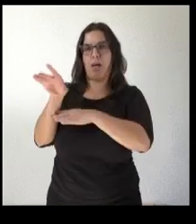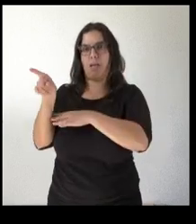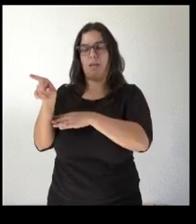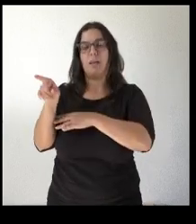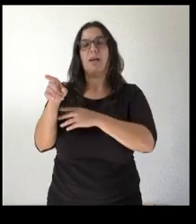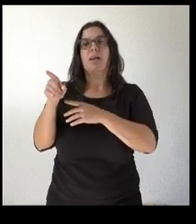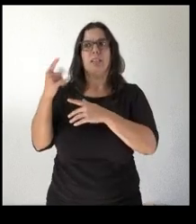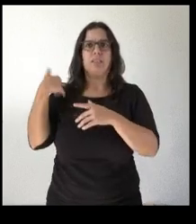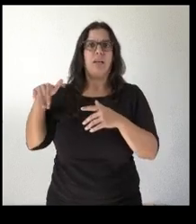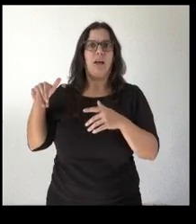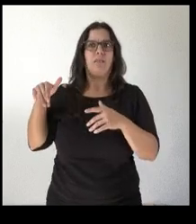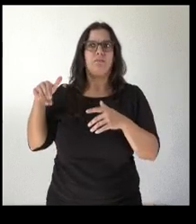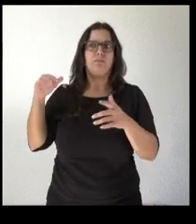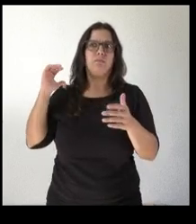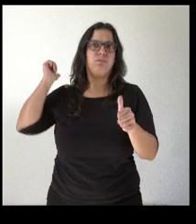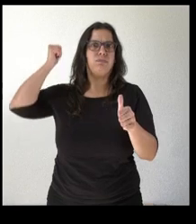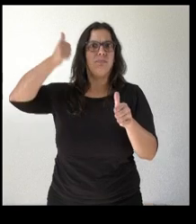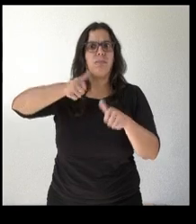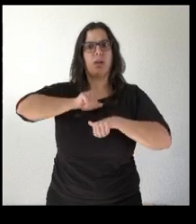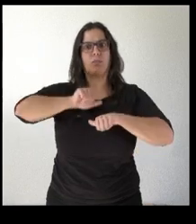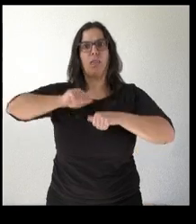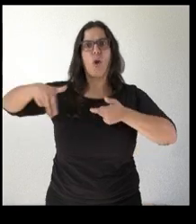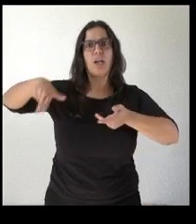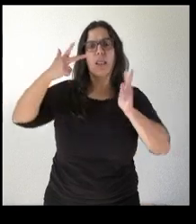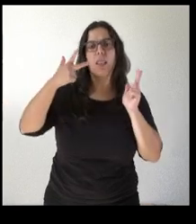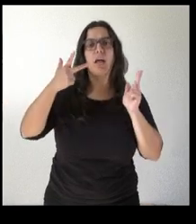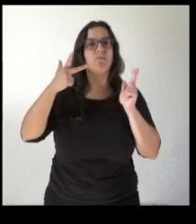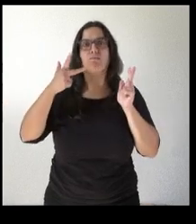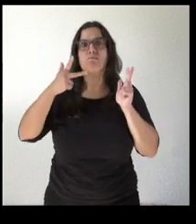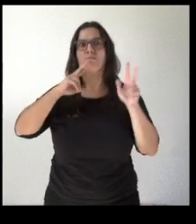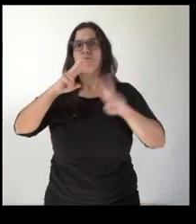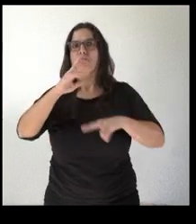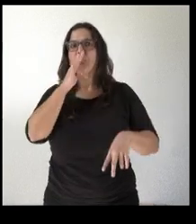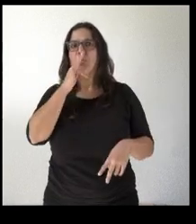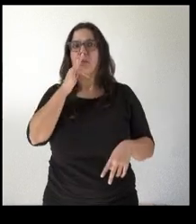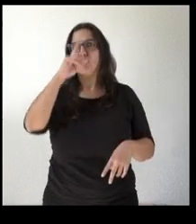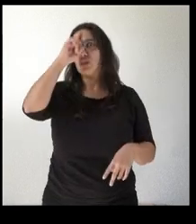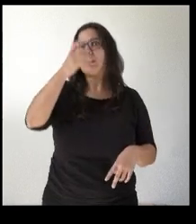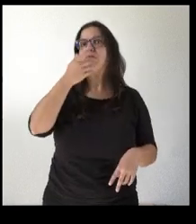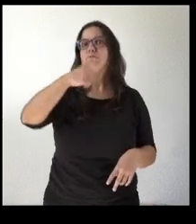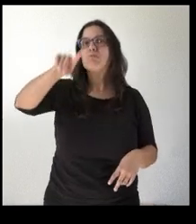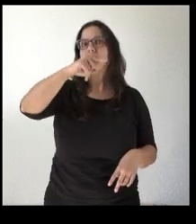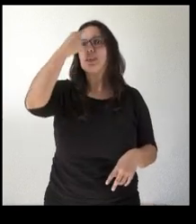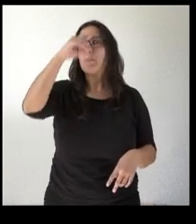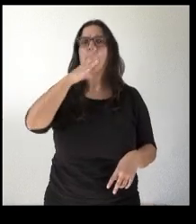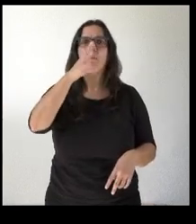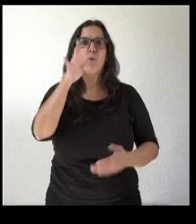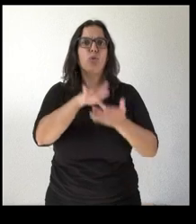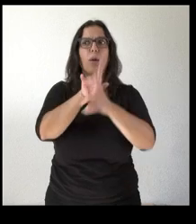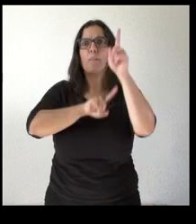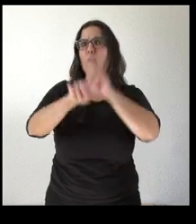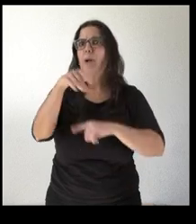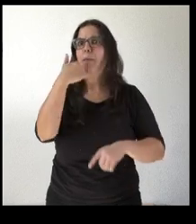que estamos esperando esa licencia y no llega y no sé si conocen si existe algún motivo algún problema para